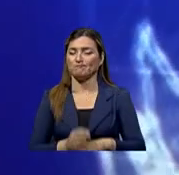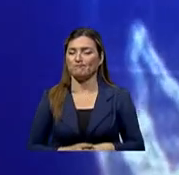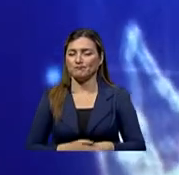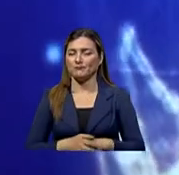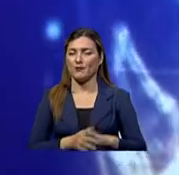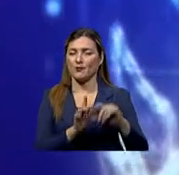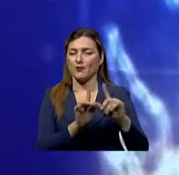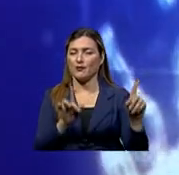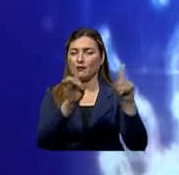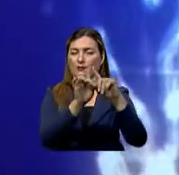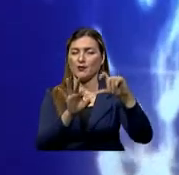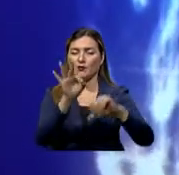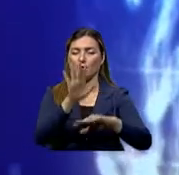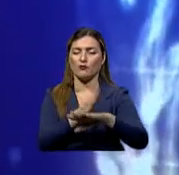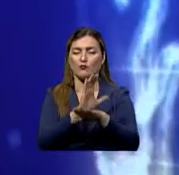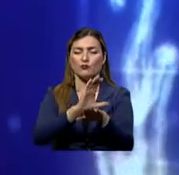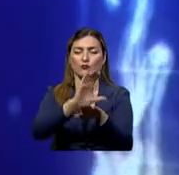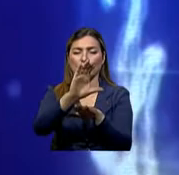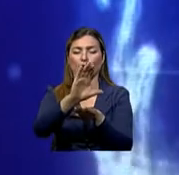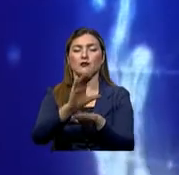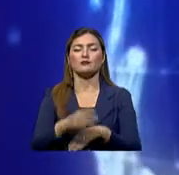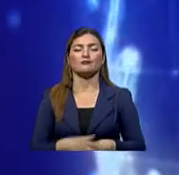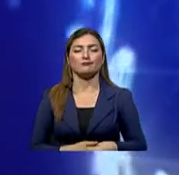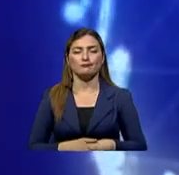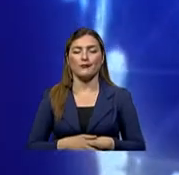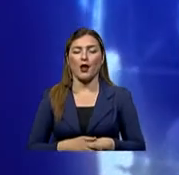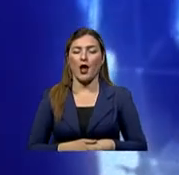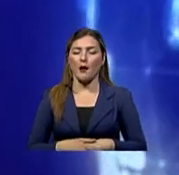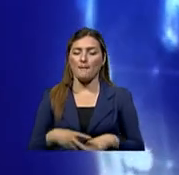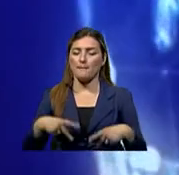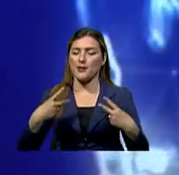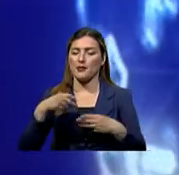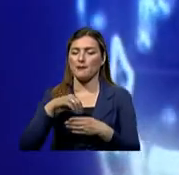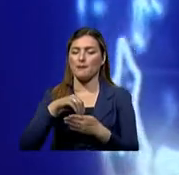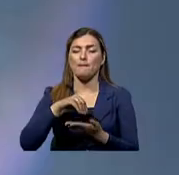factores y también consejos para practicarlos en nuestro día a día.